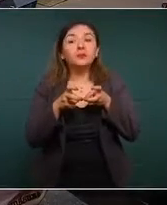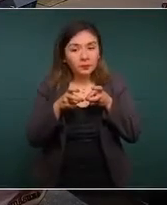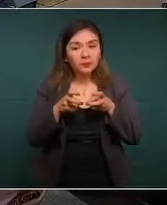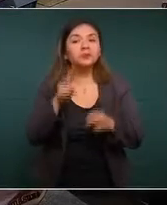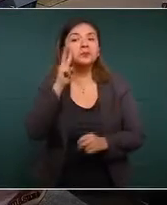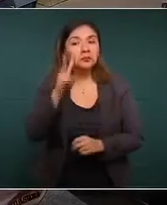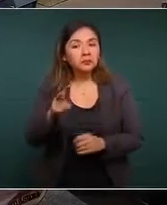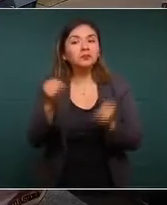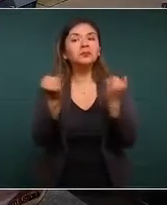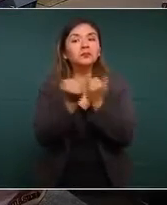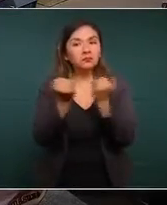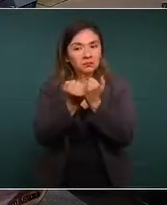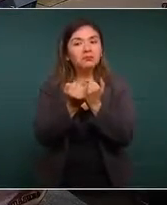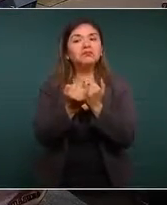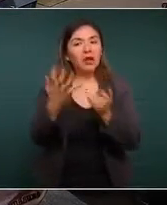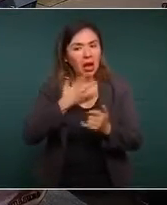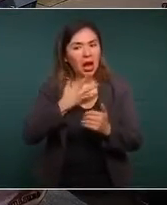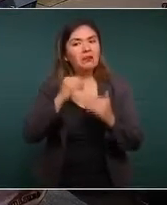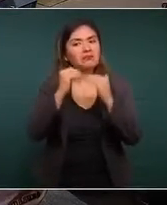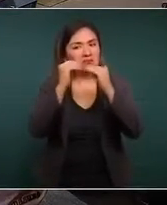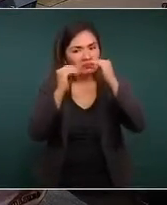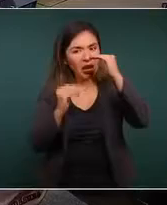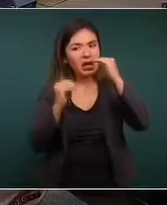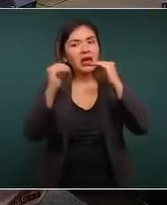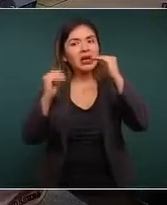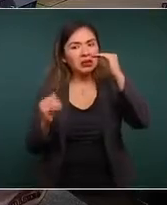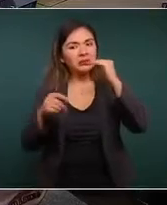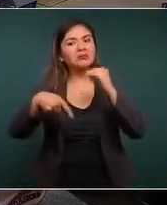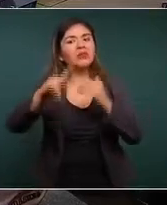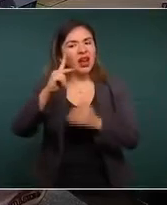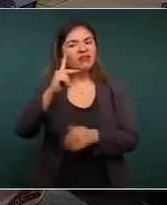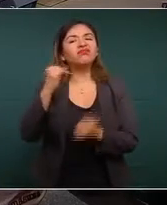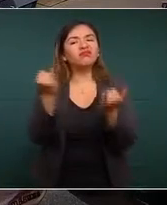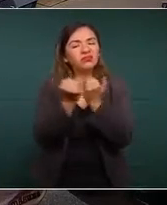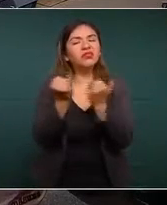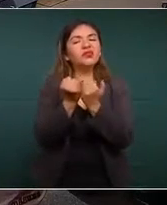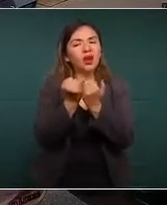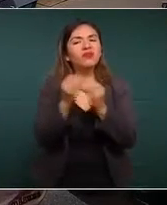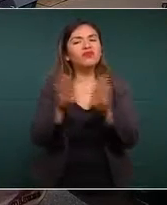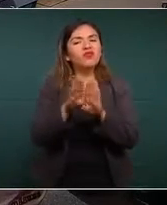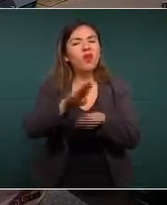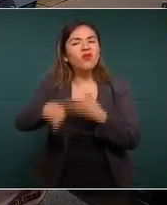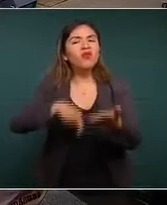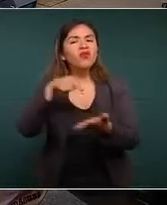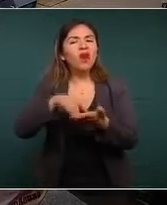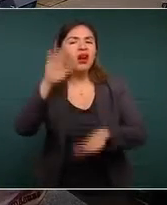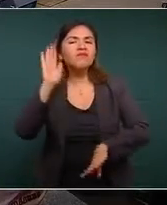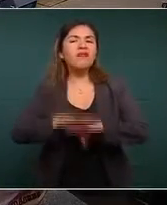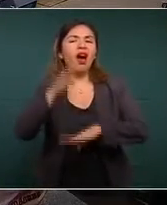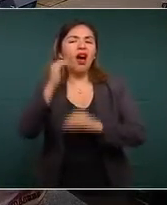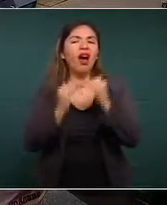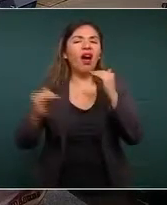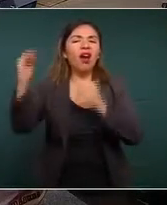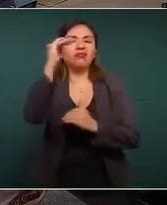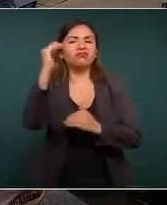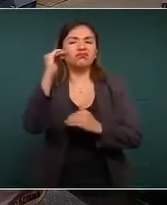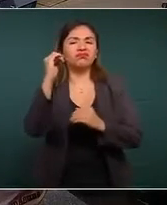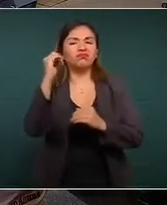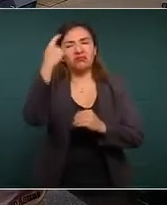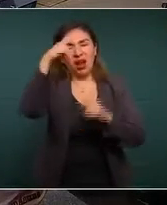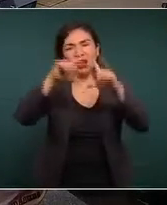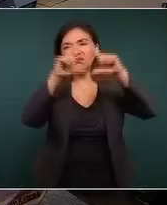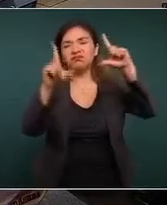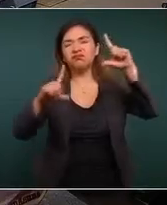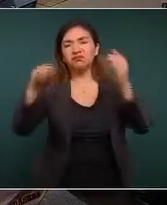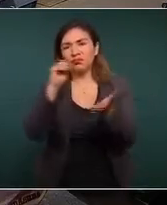nuevamente con una tendencia a la baja, aunque tiene uno de los lugares mayores a